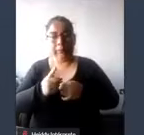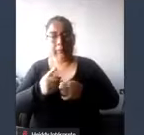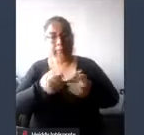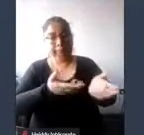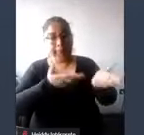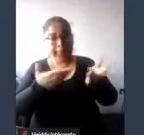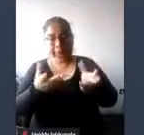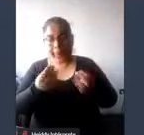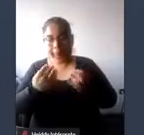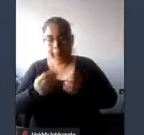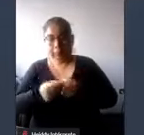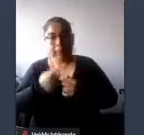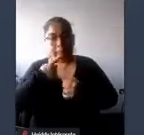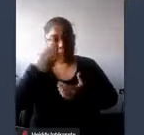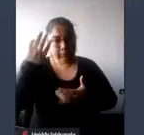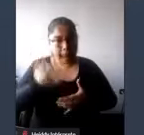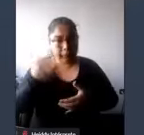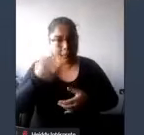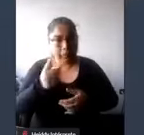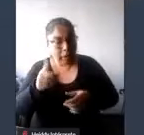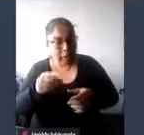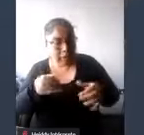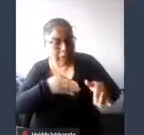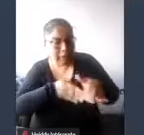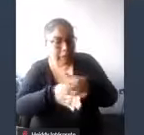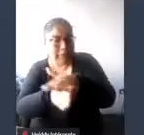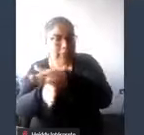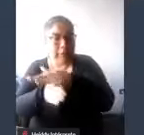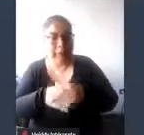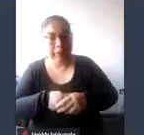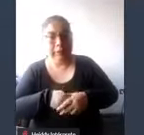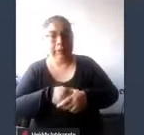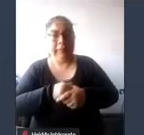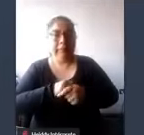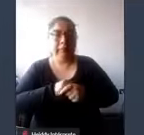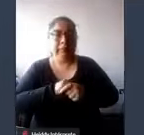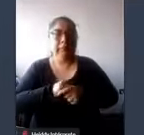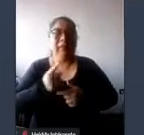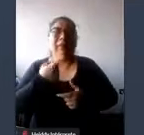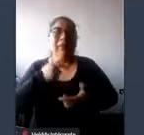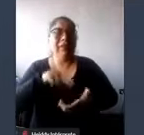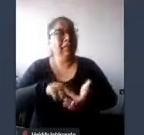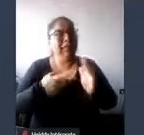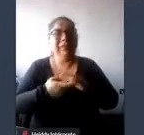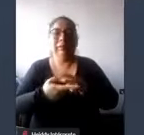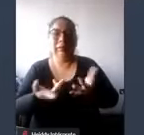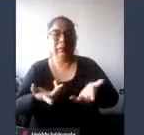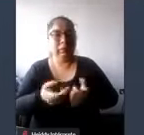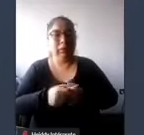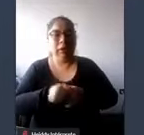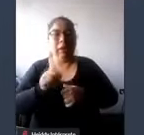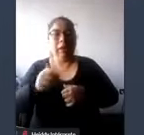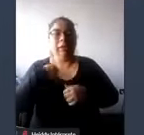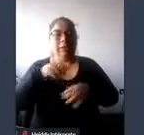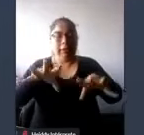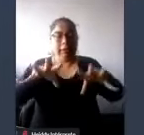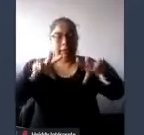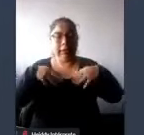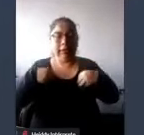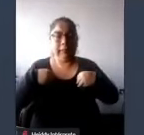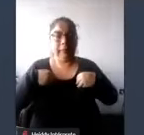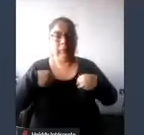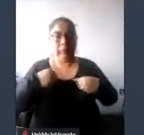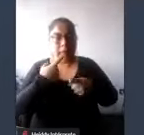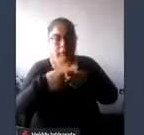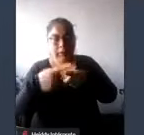realmente inclusiva cosa que significa tener que aceptar la diversidad